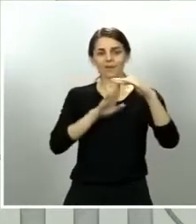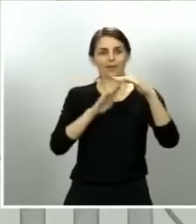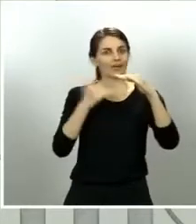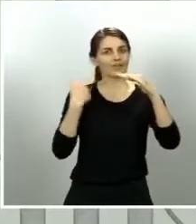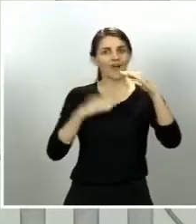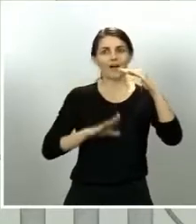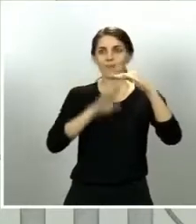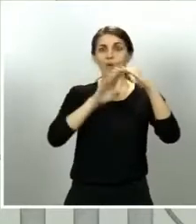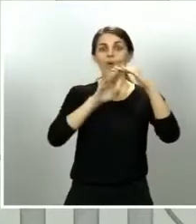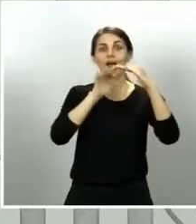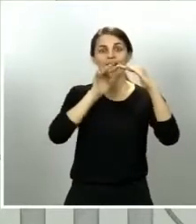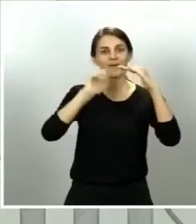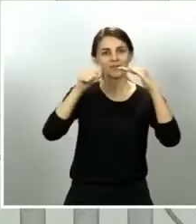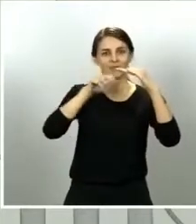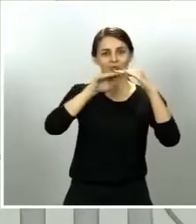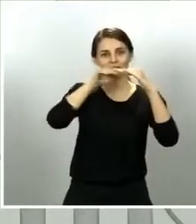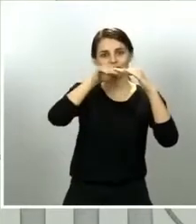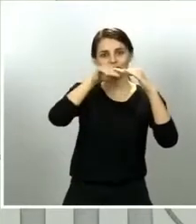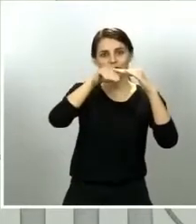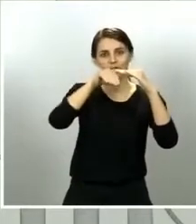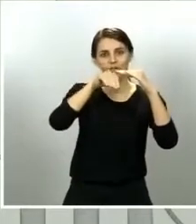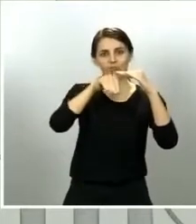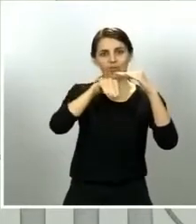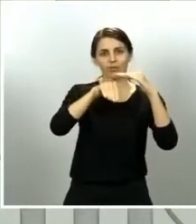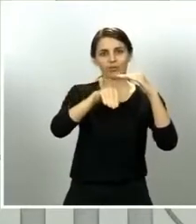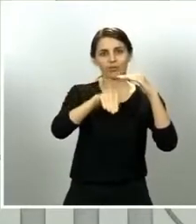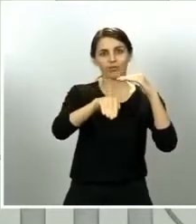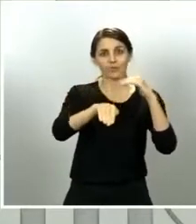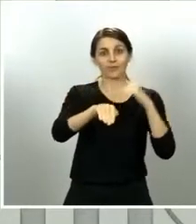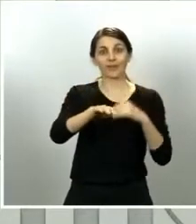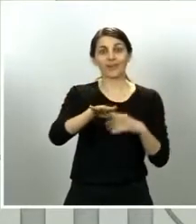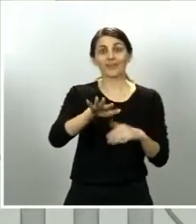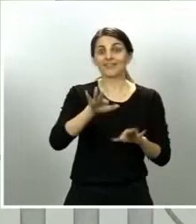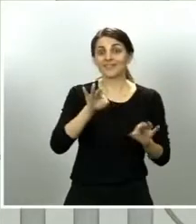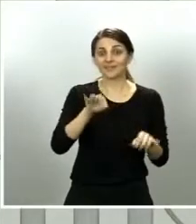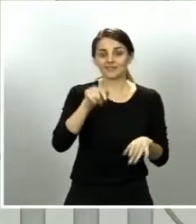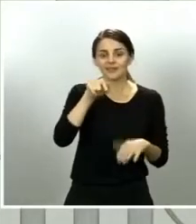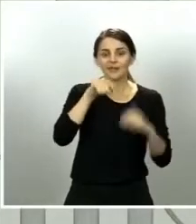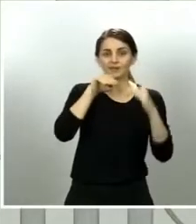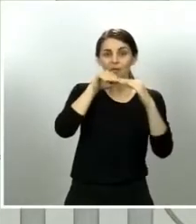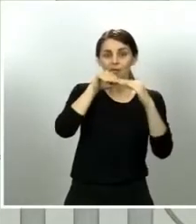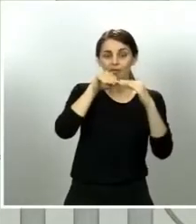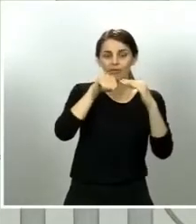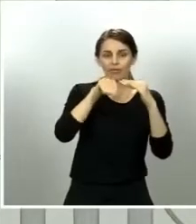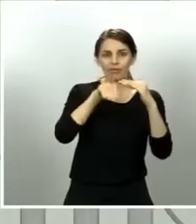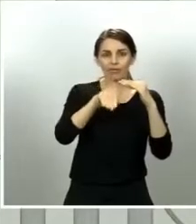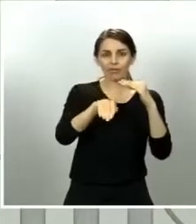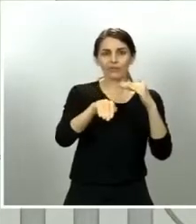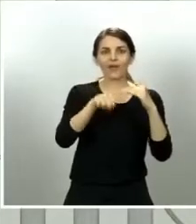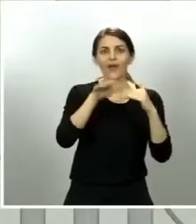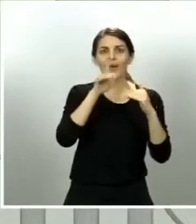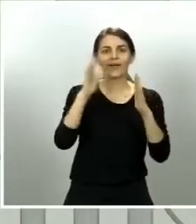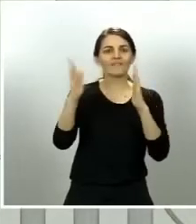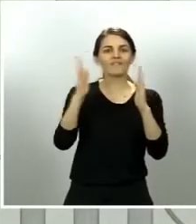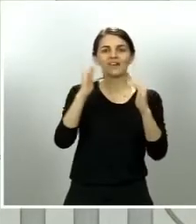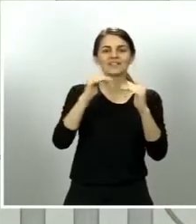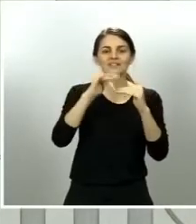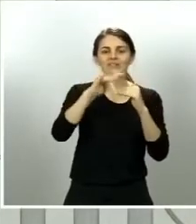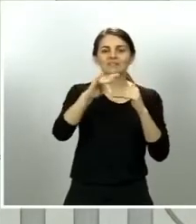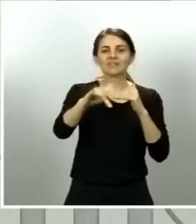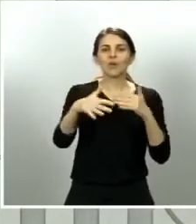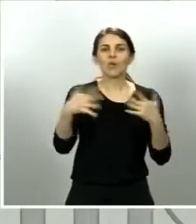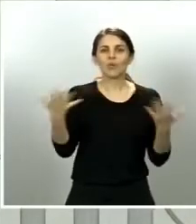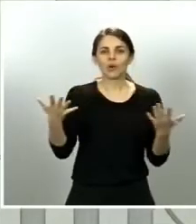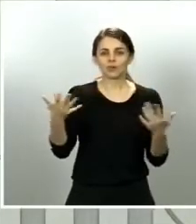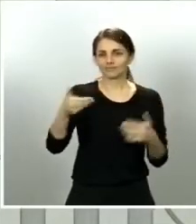curva y justamente la mejor manera de visualizar el punto en el que nos encontramos es poner en valor que más del 50%